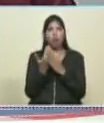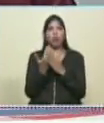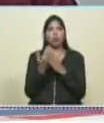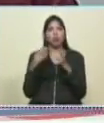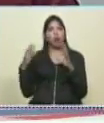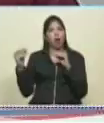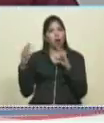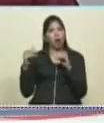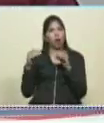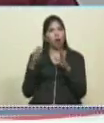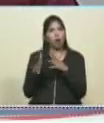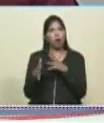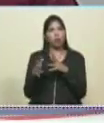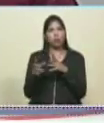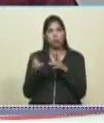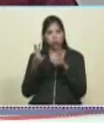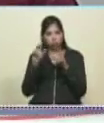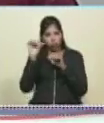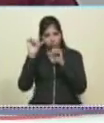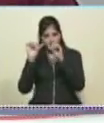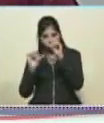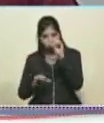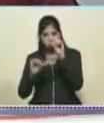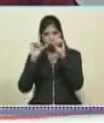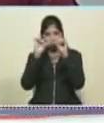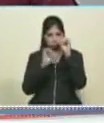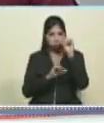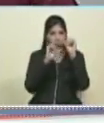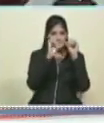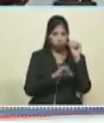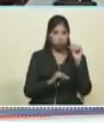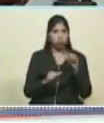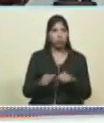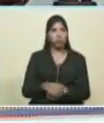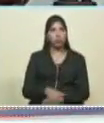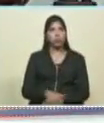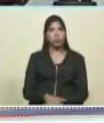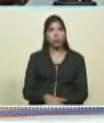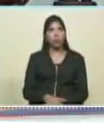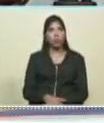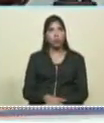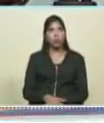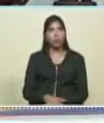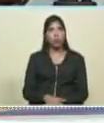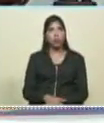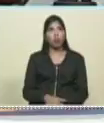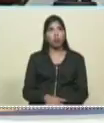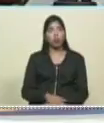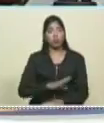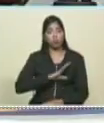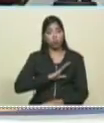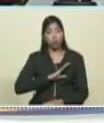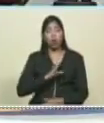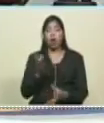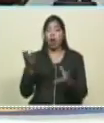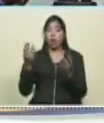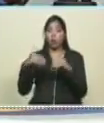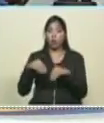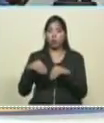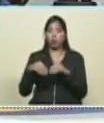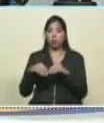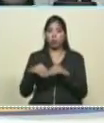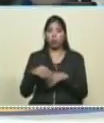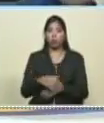con el vicepresidente Tarek el Aysami que todos estos acuerdos nosotros tenemos que asumir compañeros ministros